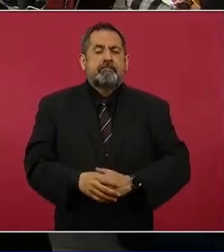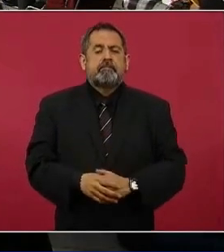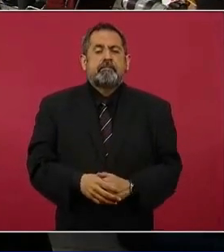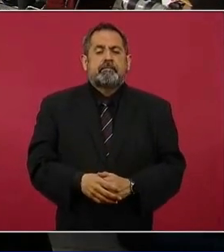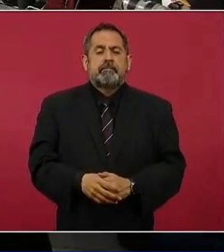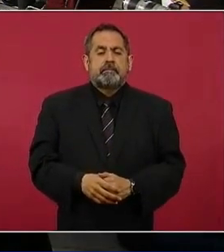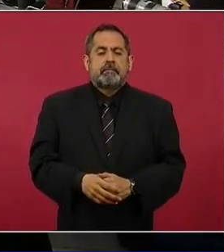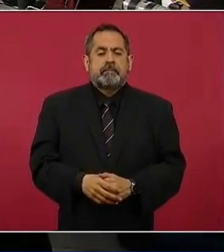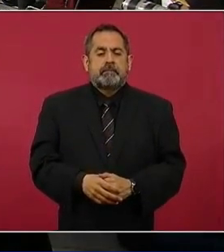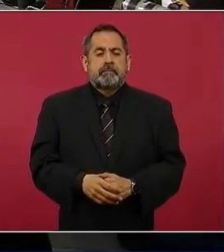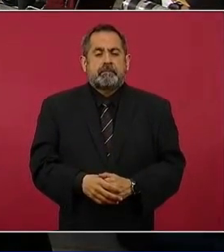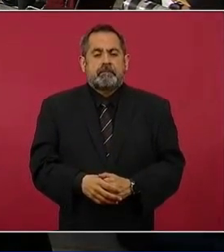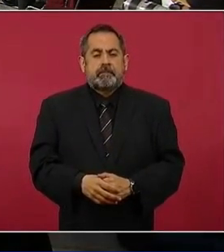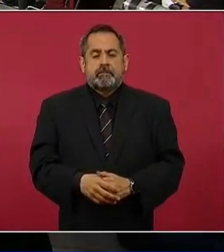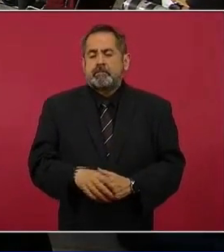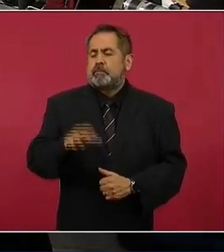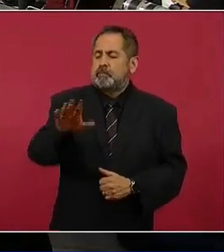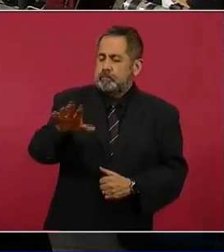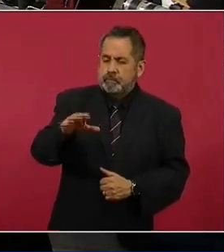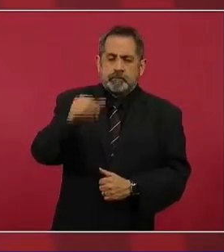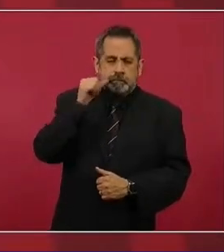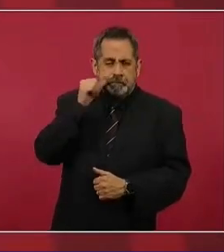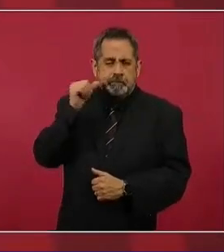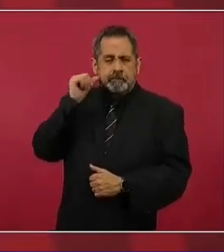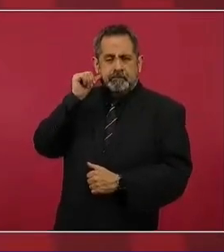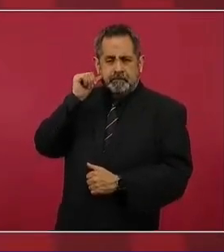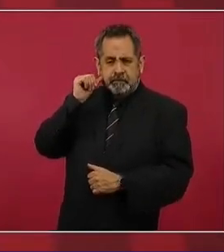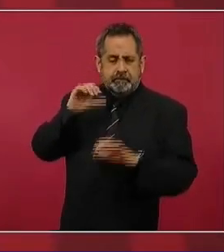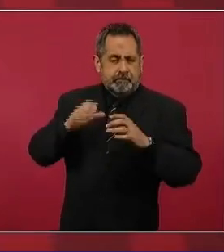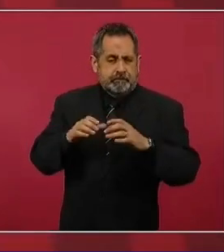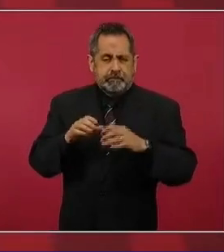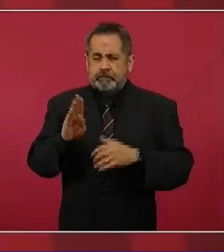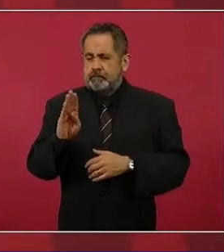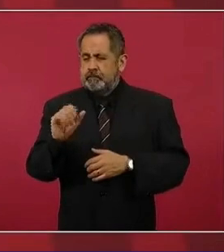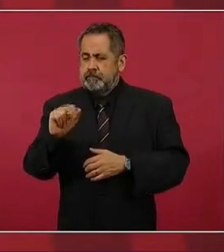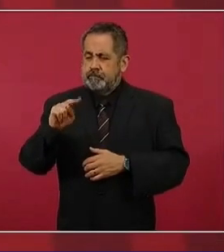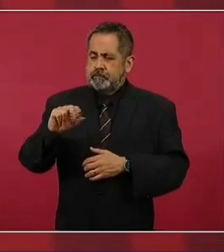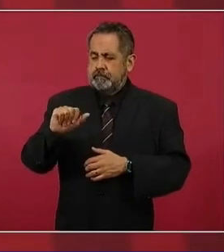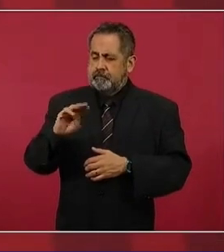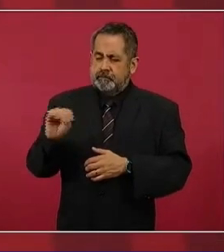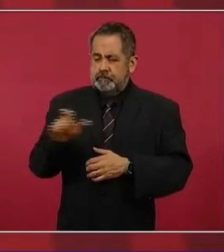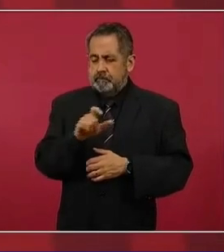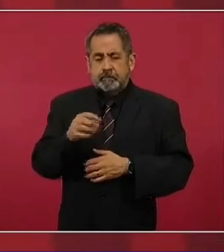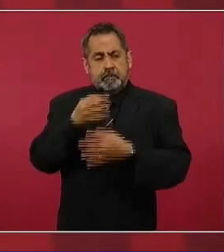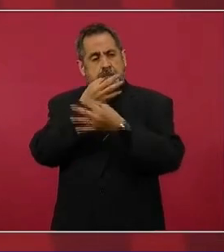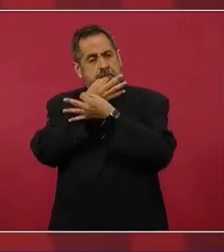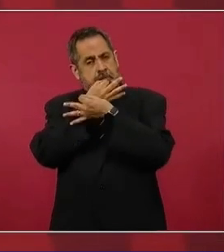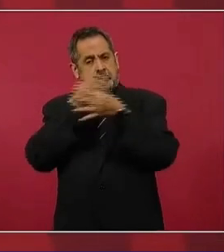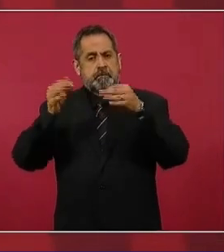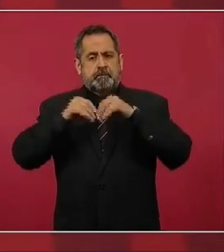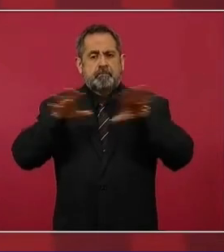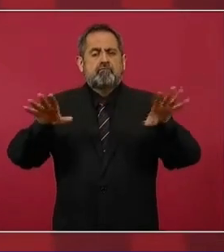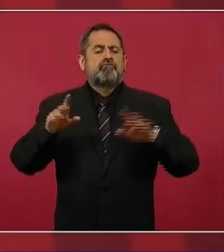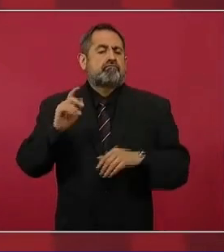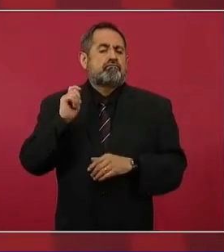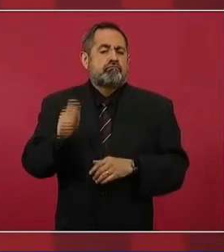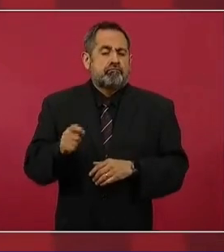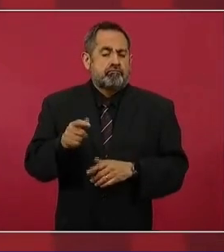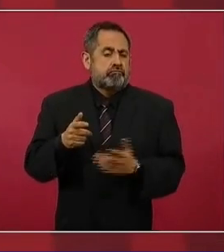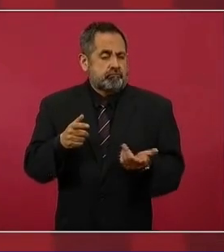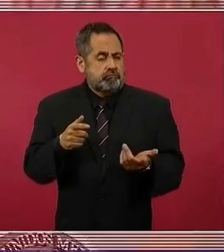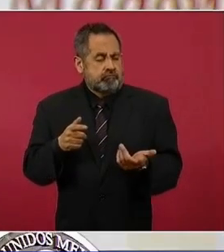Bueno, ayer efectivamente el Grupo Citi Banamex hizo pública su intención